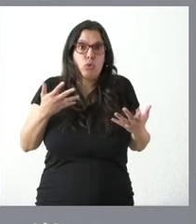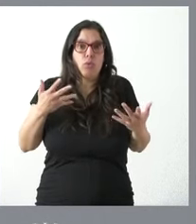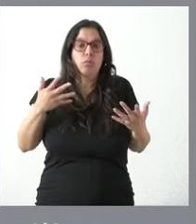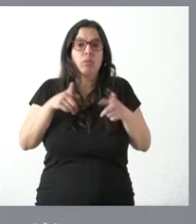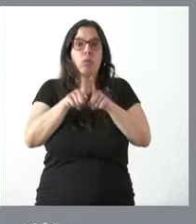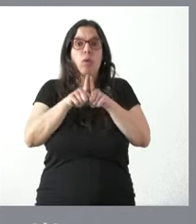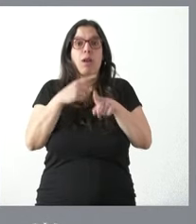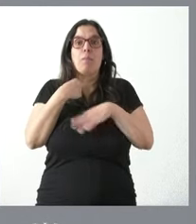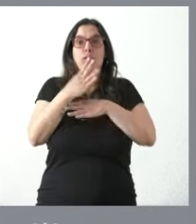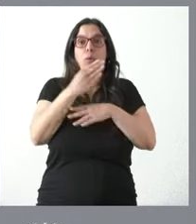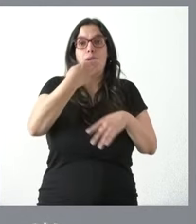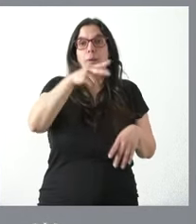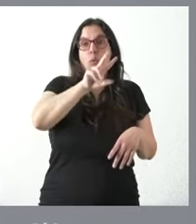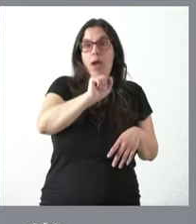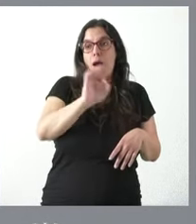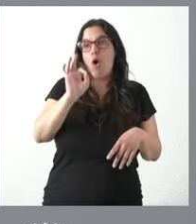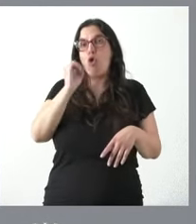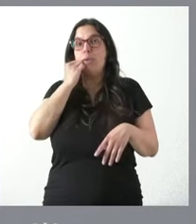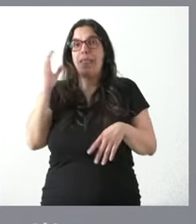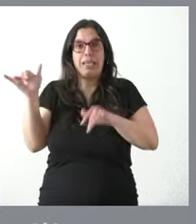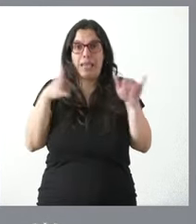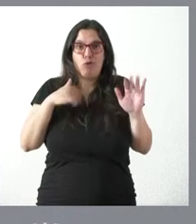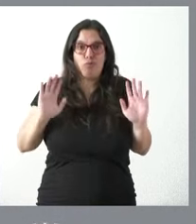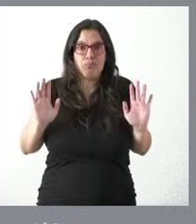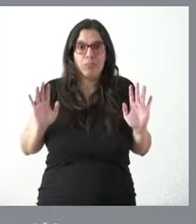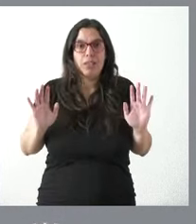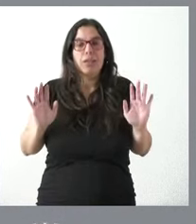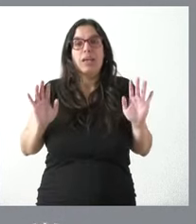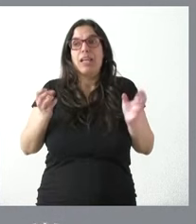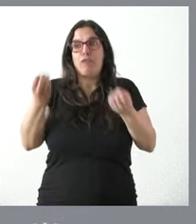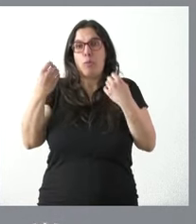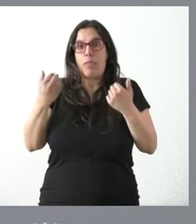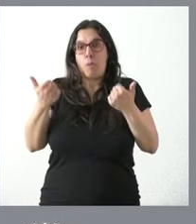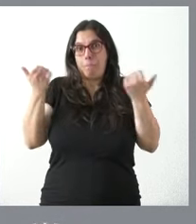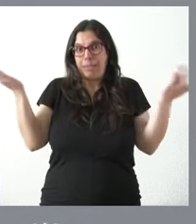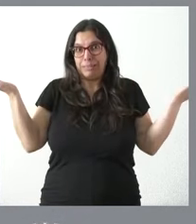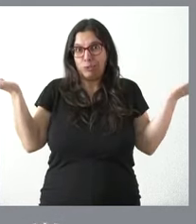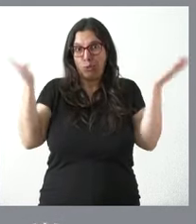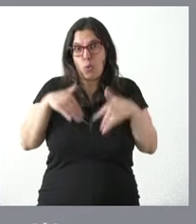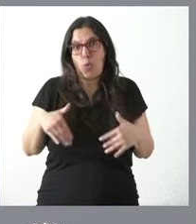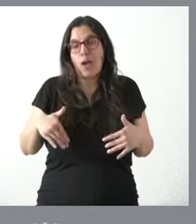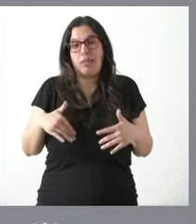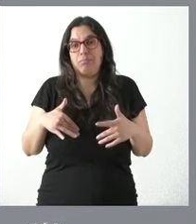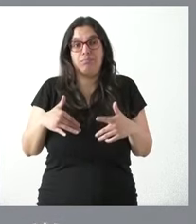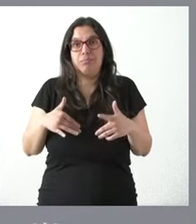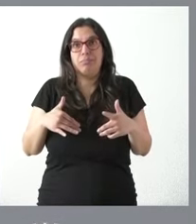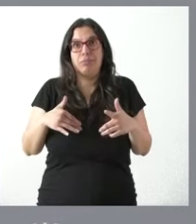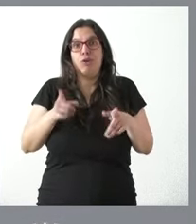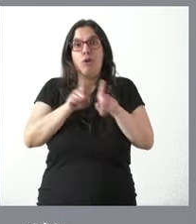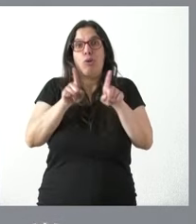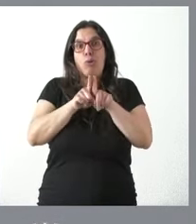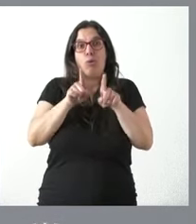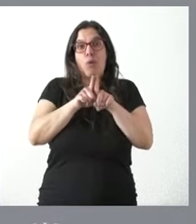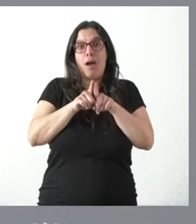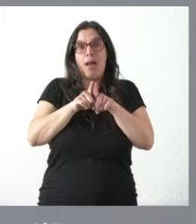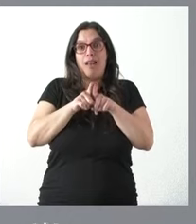del BVA y del Banco Sabadell ni tengo más información de interés público que pueda hacer